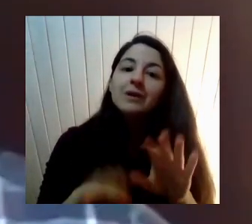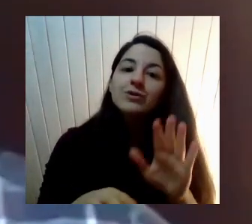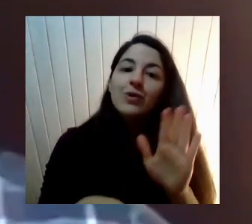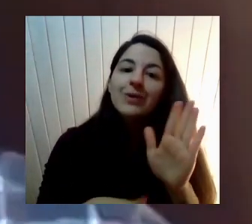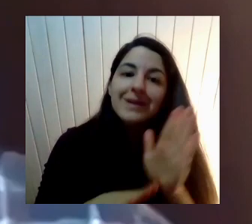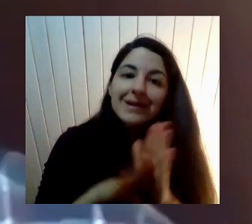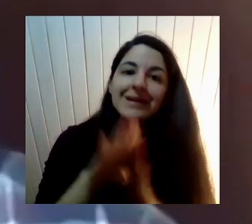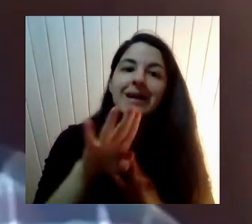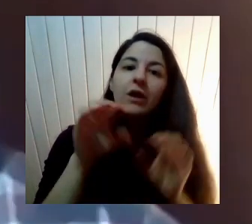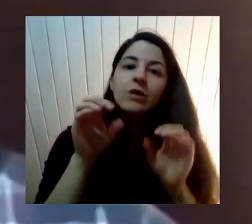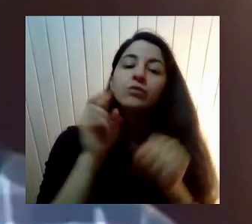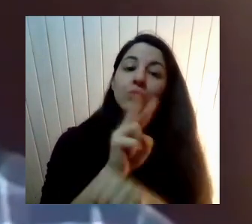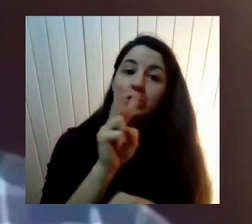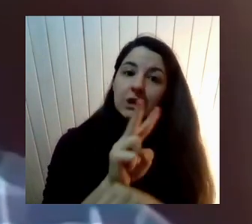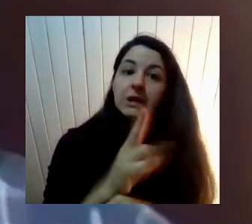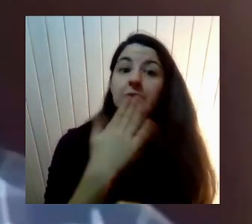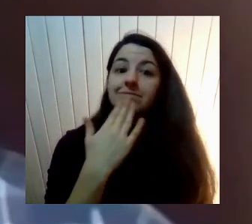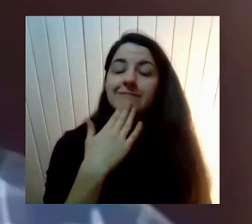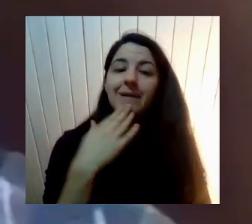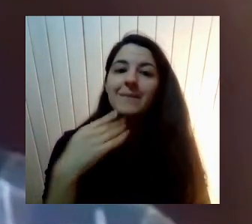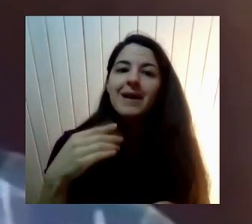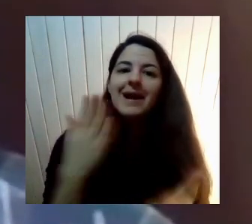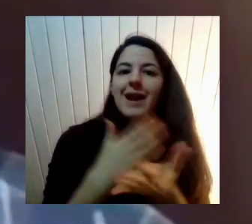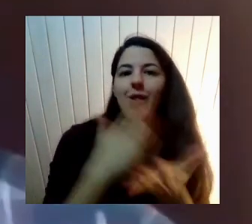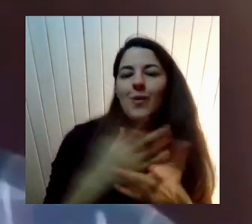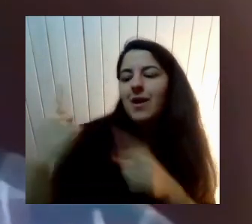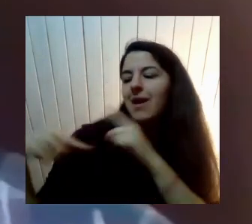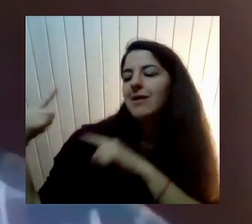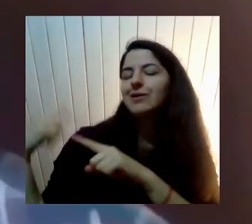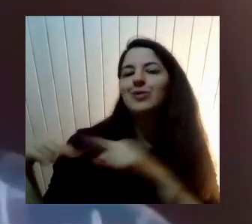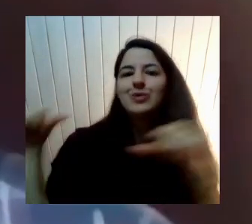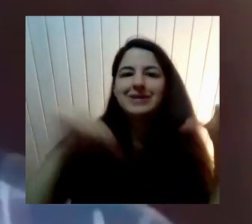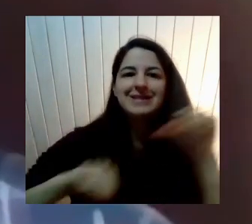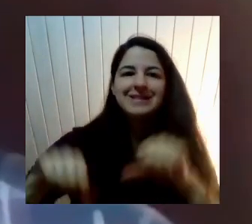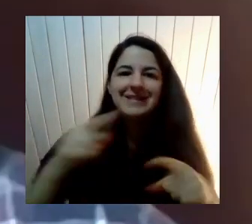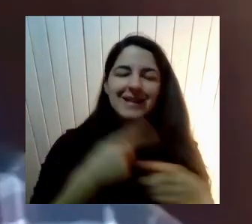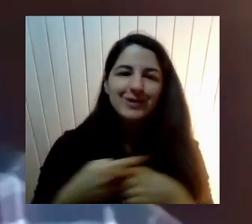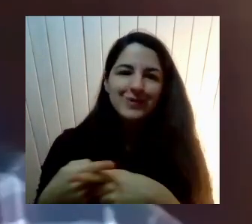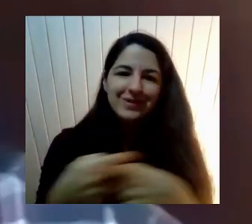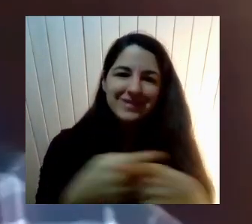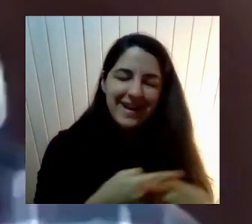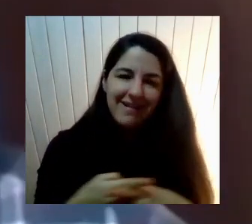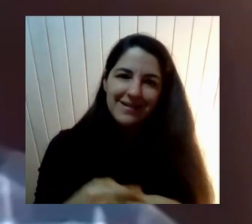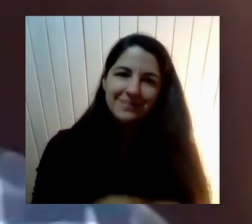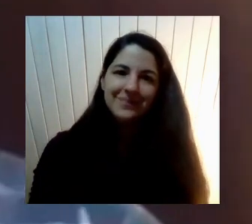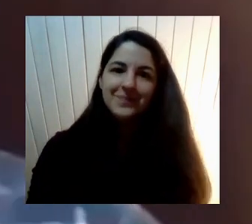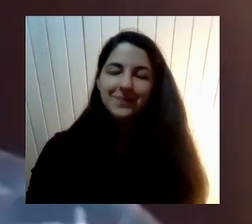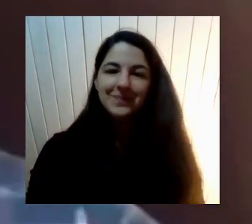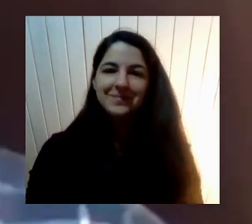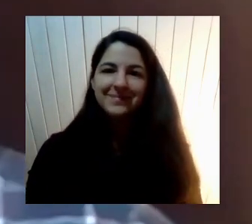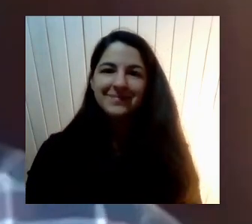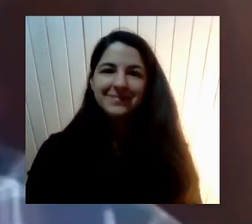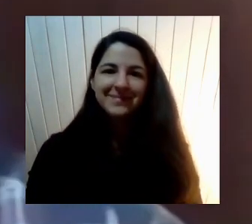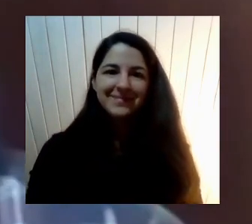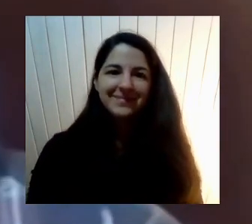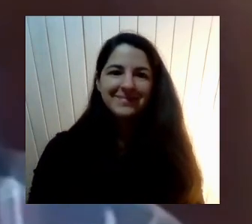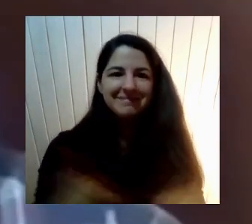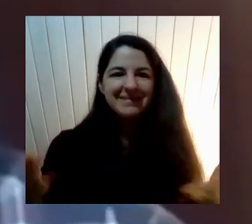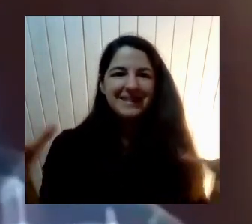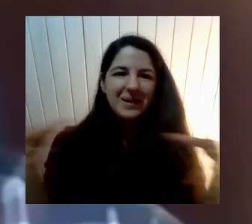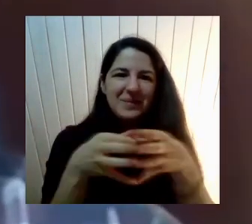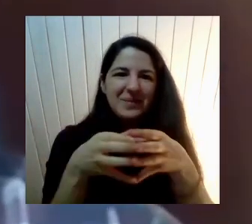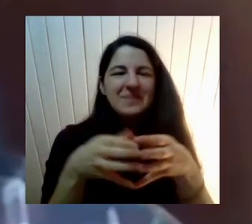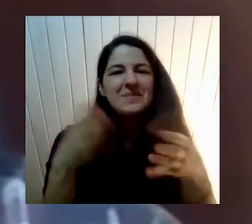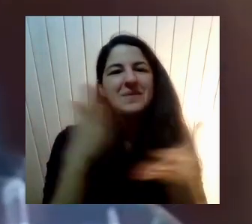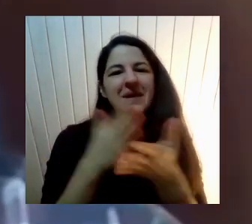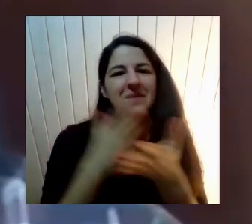Ciencias Sociales Cuyo equipo Está acá Está Marcela Y también veo A Berta La columna De nuestro equipo Y de la escuela Así que igual Un